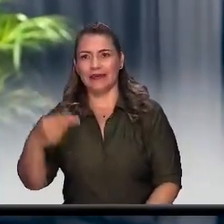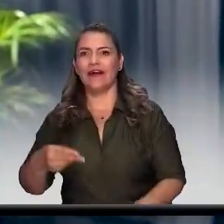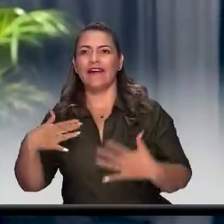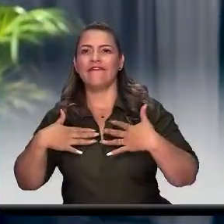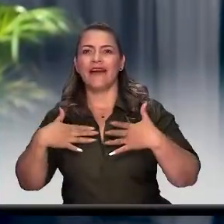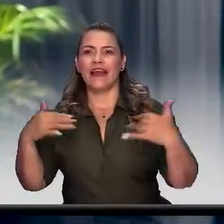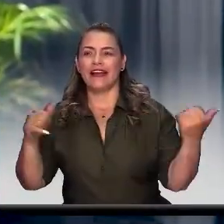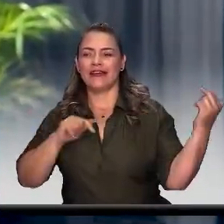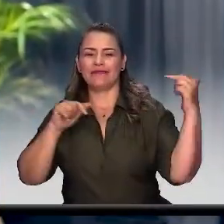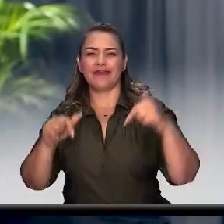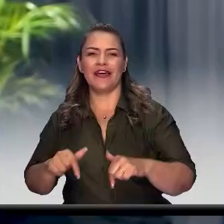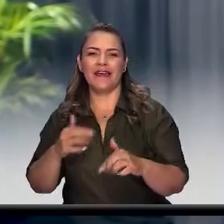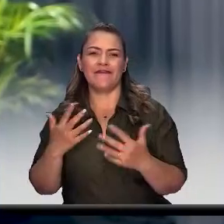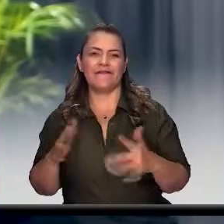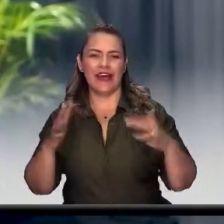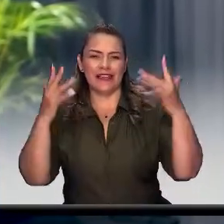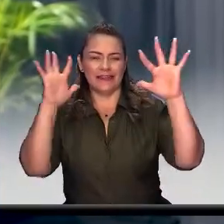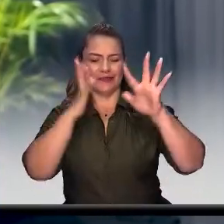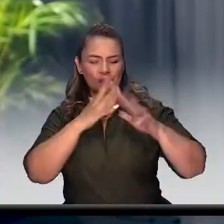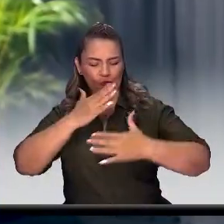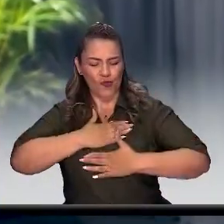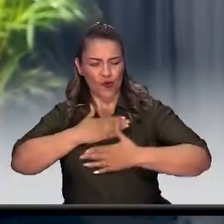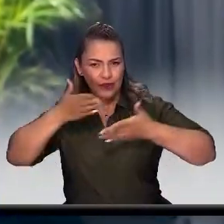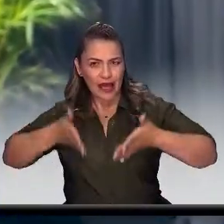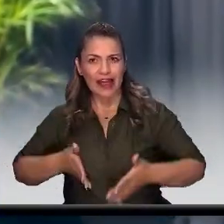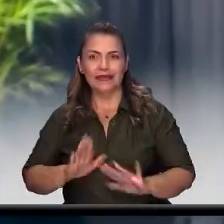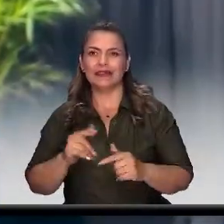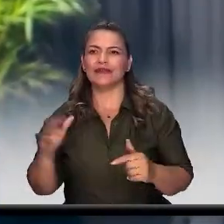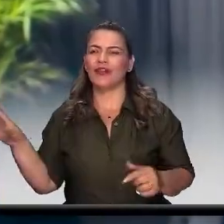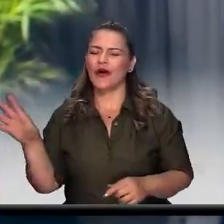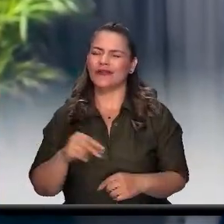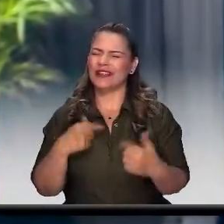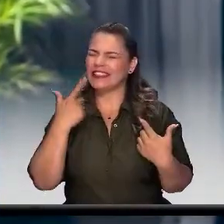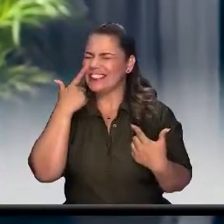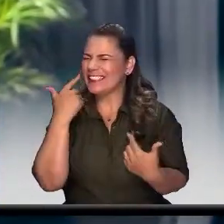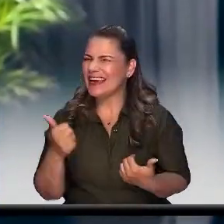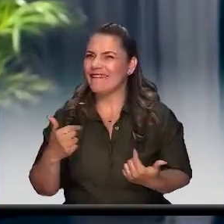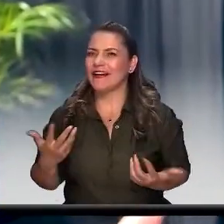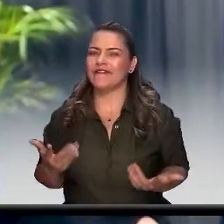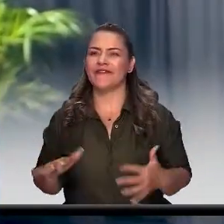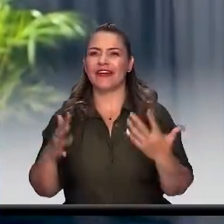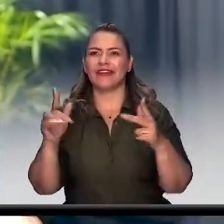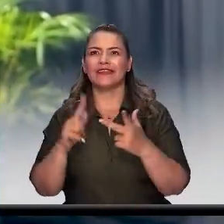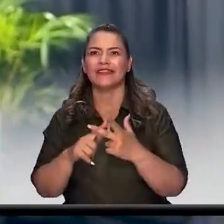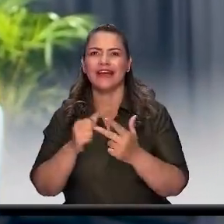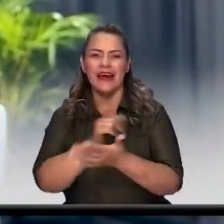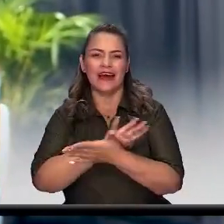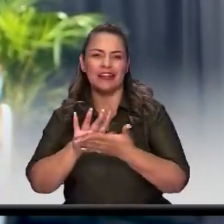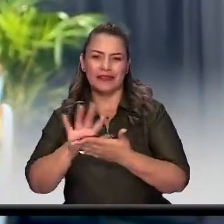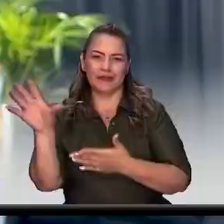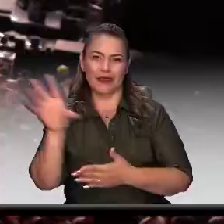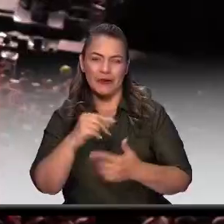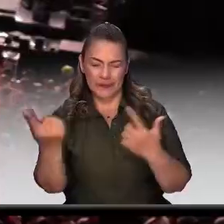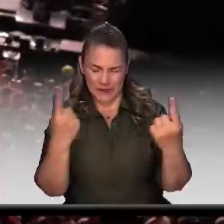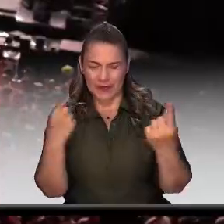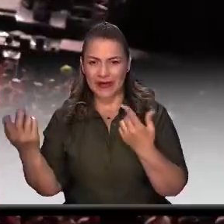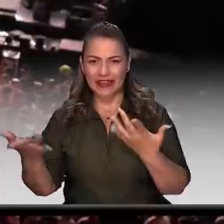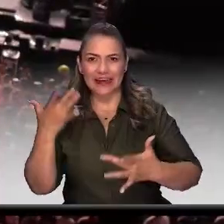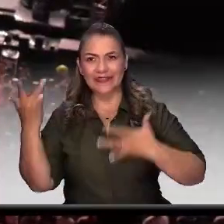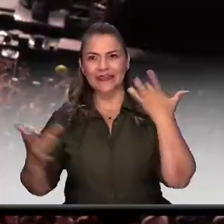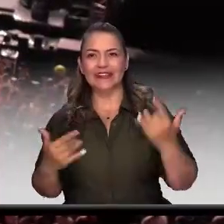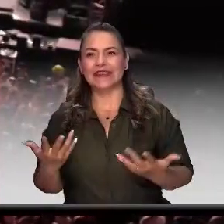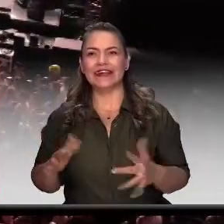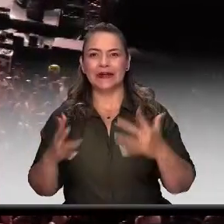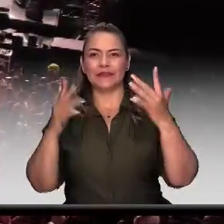Itagüí de mi municipio. La pasamos increíble, increíble, increíble, totalmente gratis para la gente. Así que sigan disfrutando de estas fiestas.